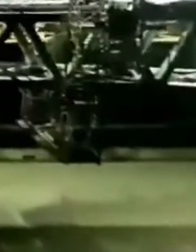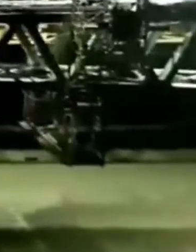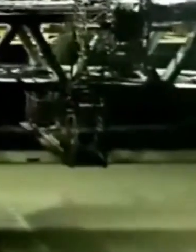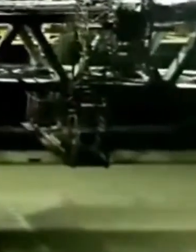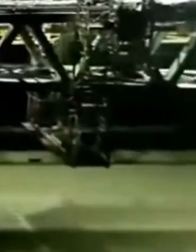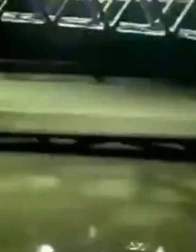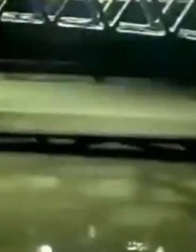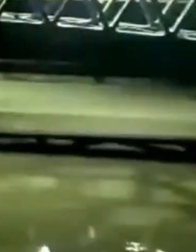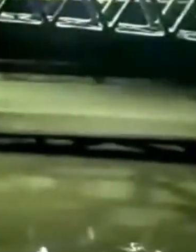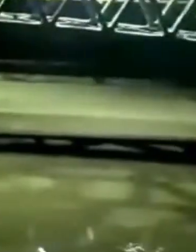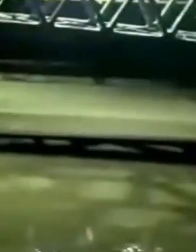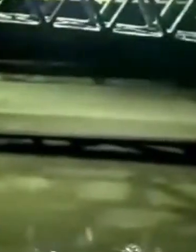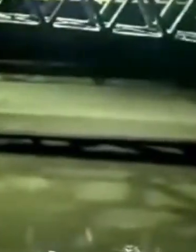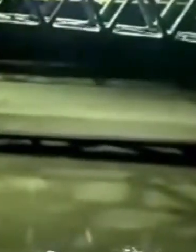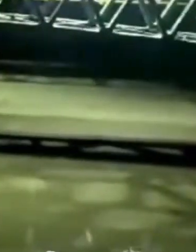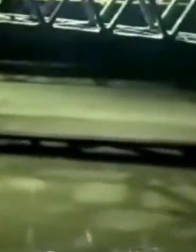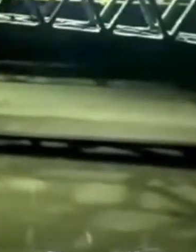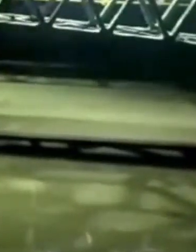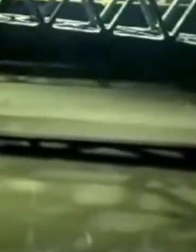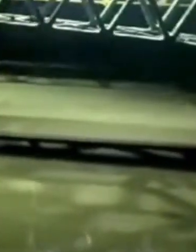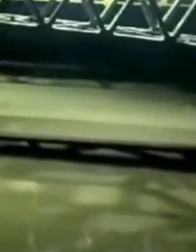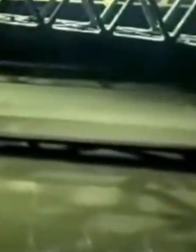Y esa es la última novela.